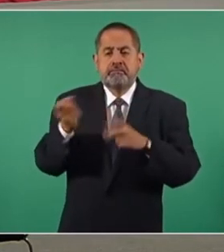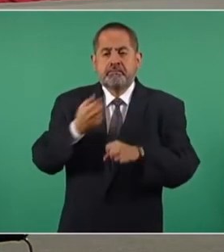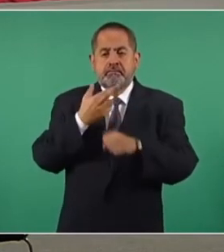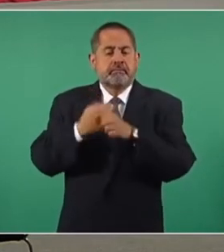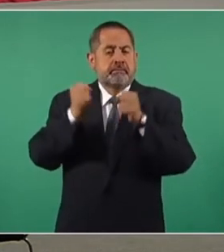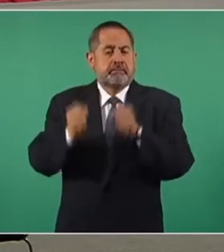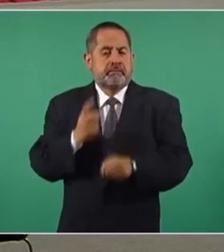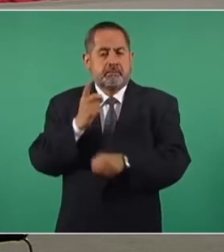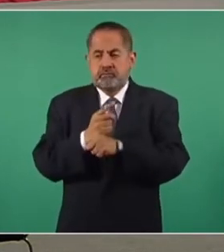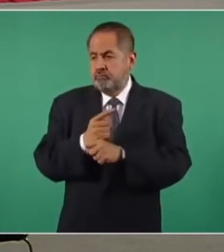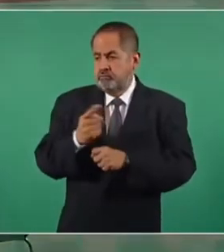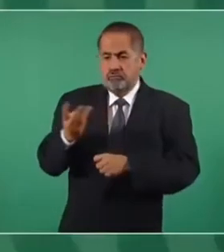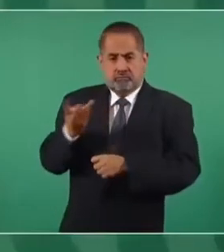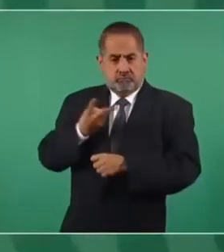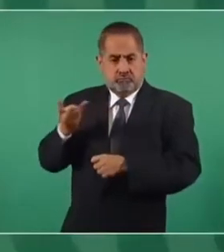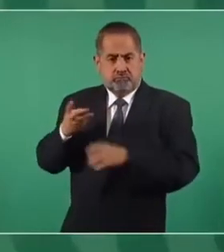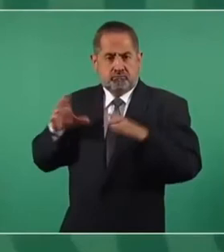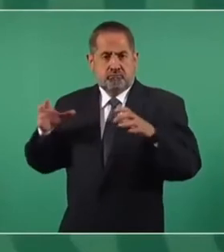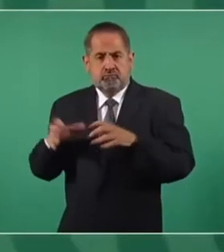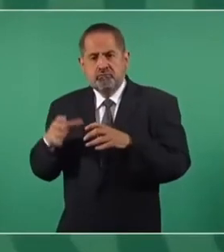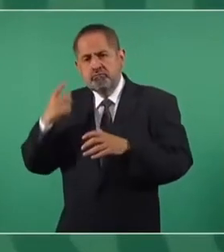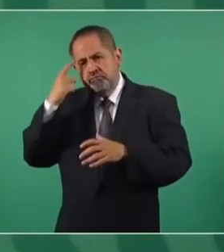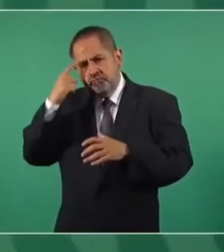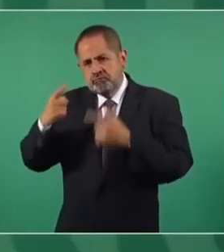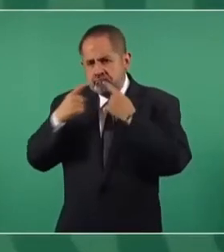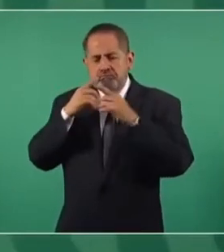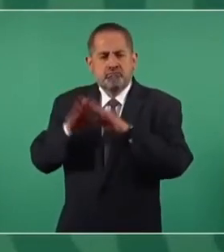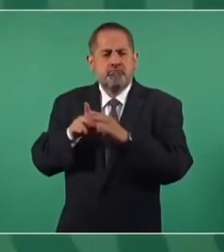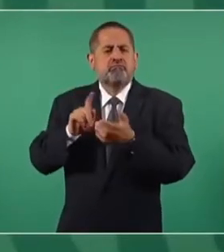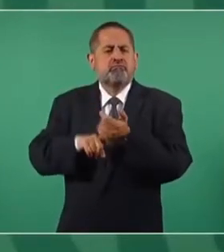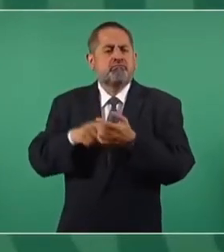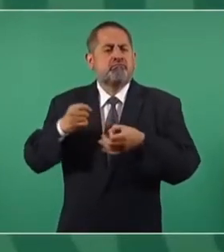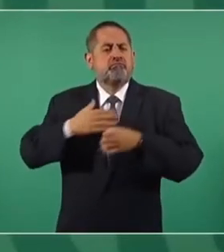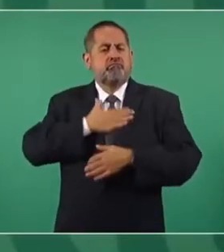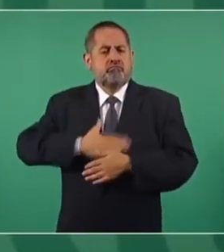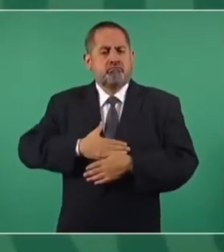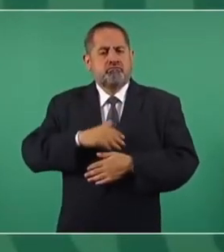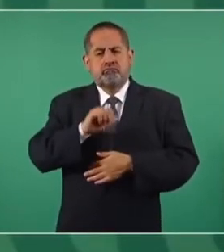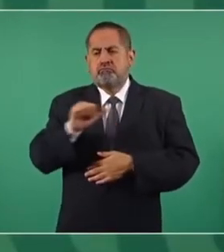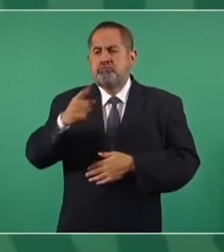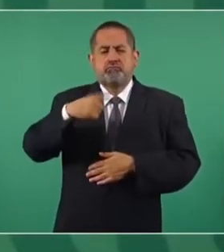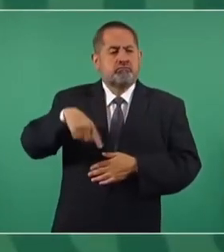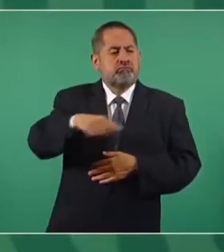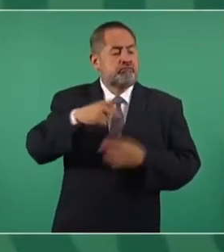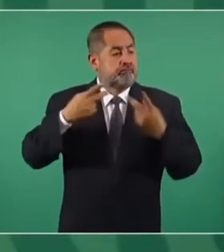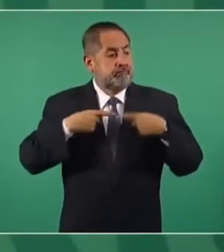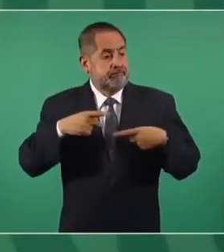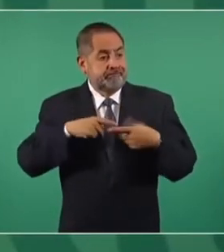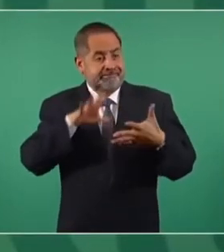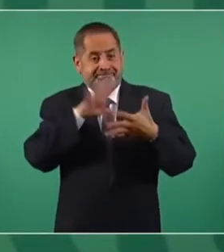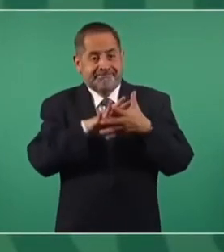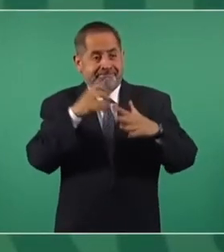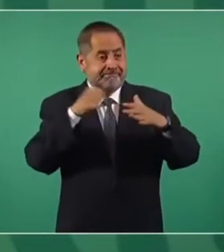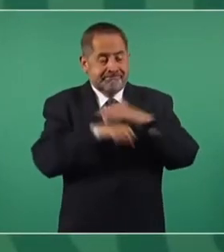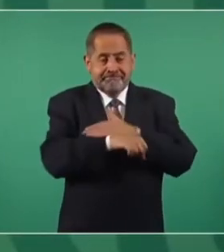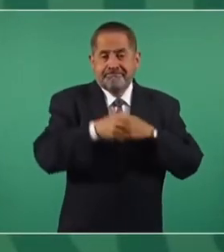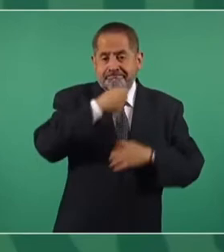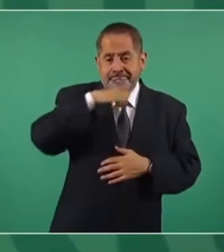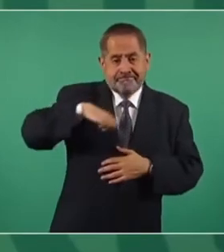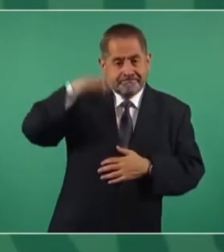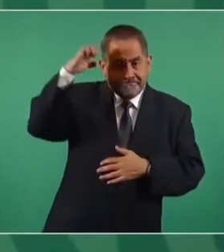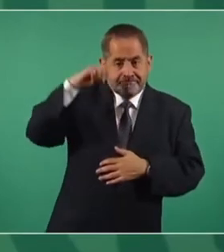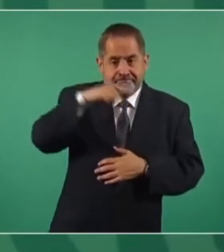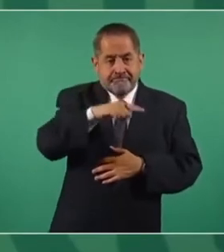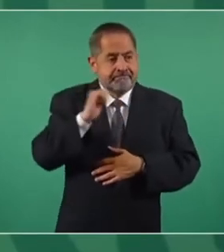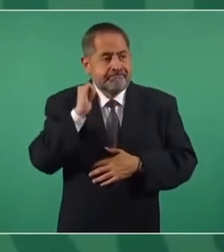Protección Ciudadana para hacer realidad un acto de justicia en favor de las personas privadas de su libertad, adultos mayores que tienen